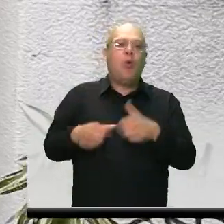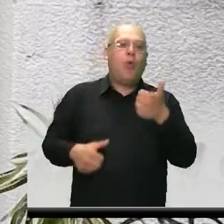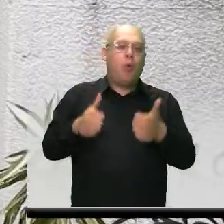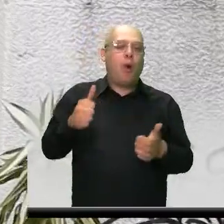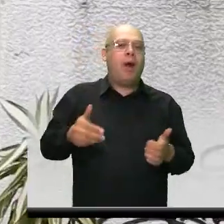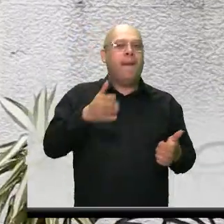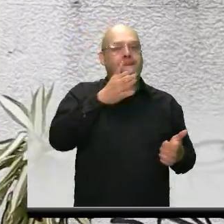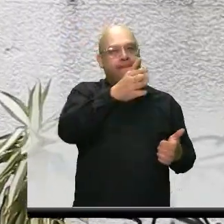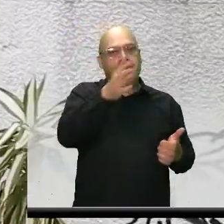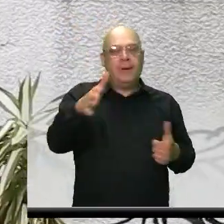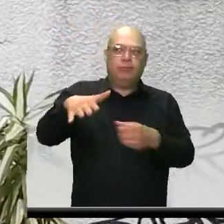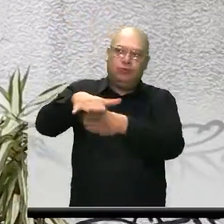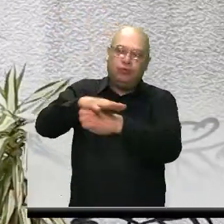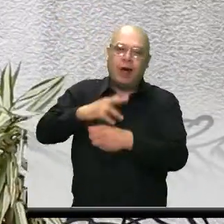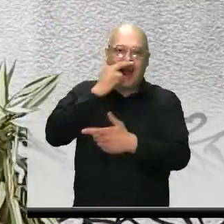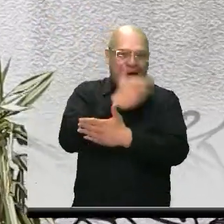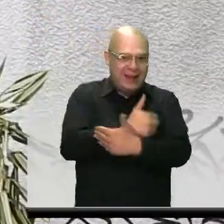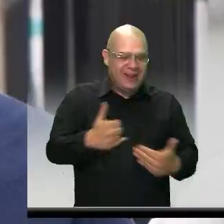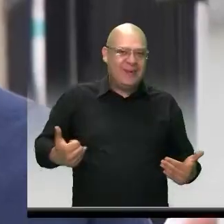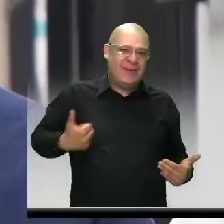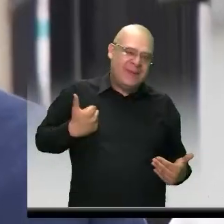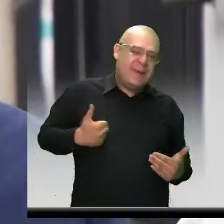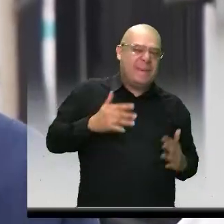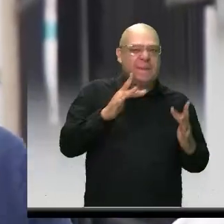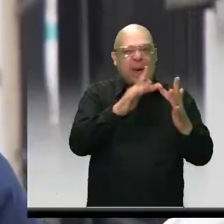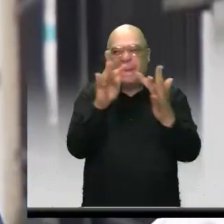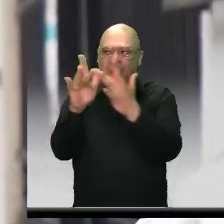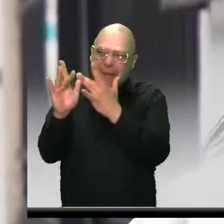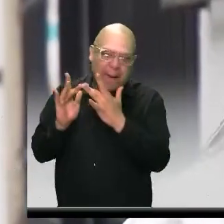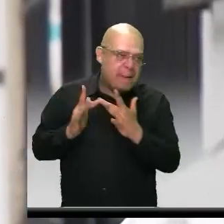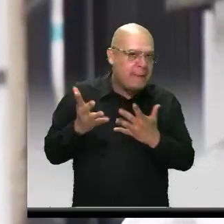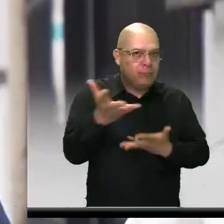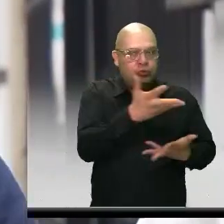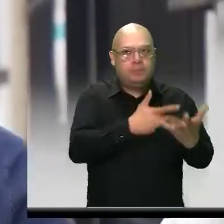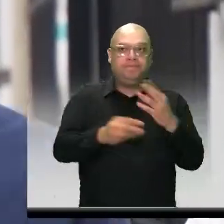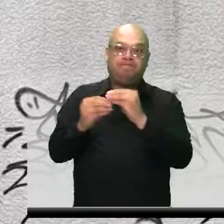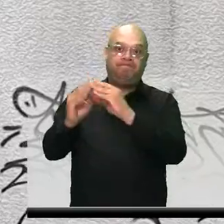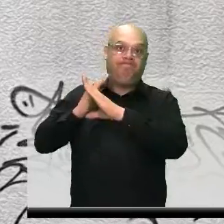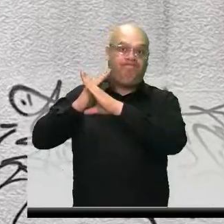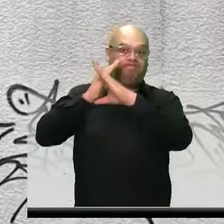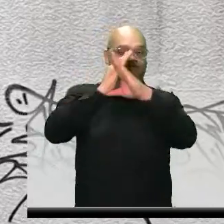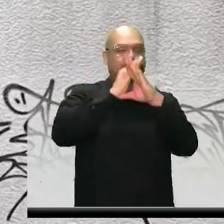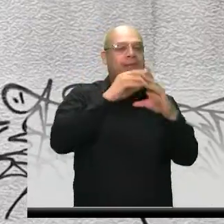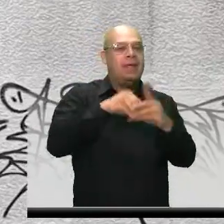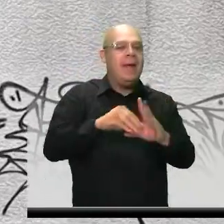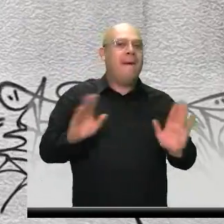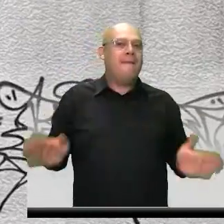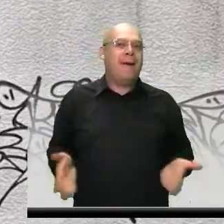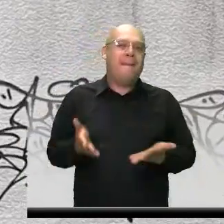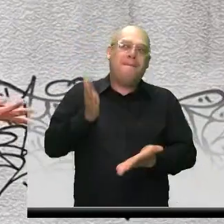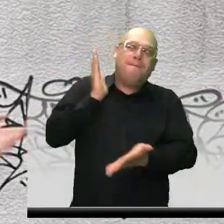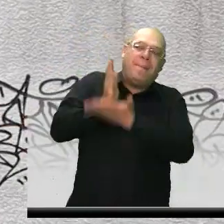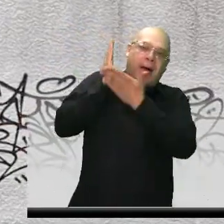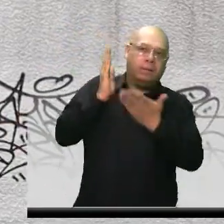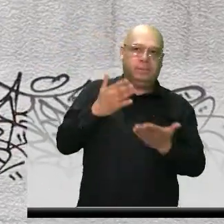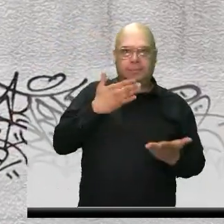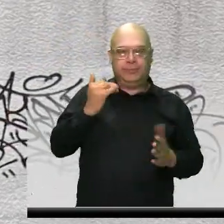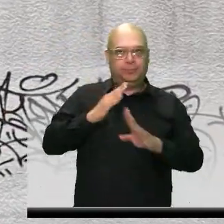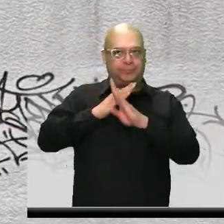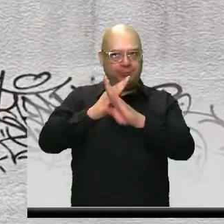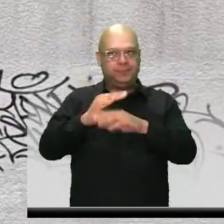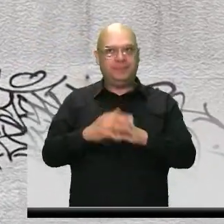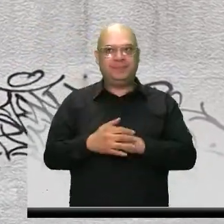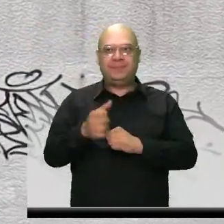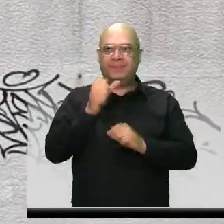los jóvenes, con los niños y con las familias para actuar desde la prevención y así evitar el delito de manera temprana. Vamos a ver la nota.